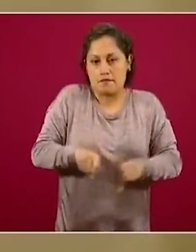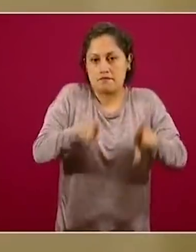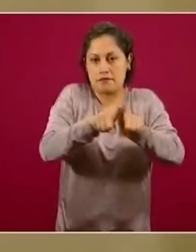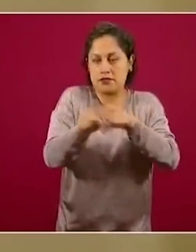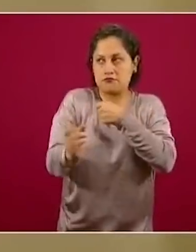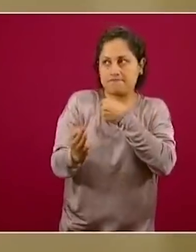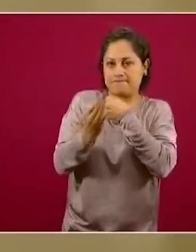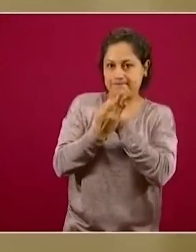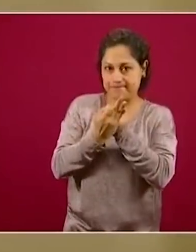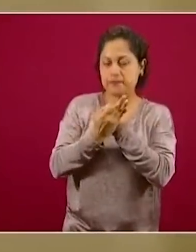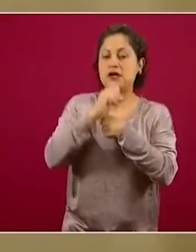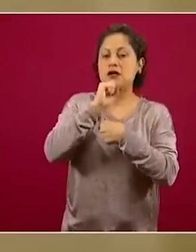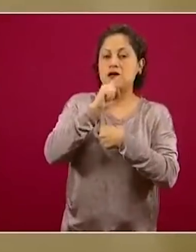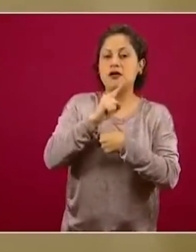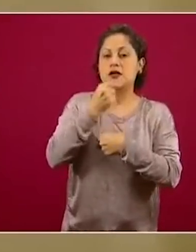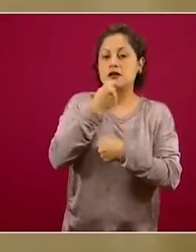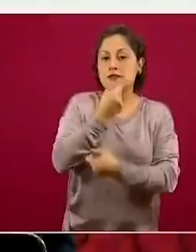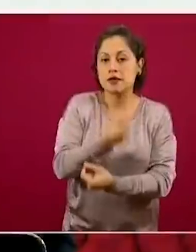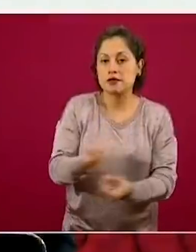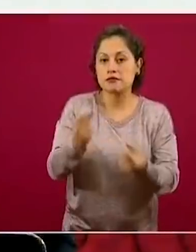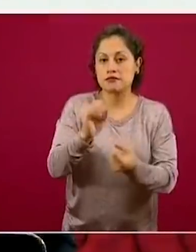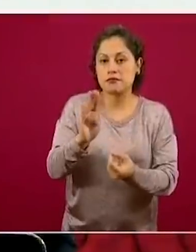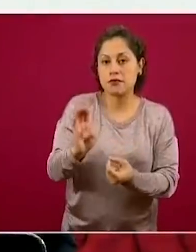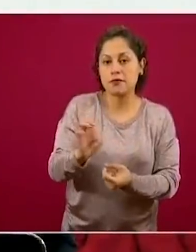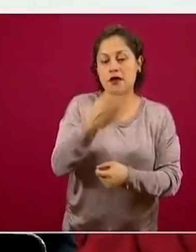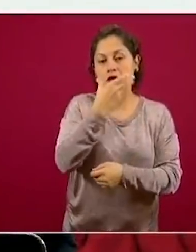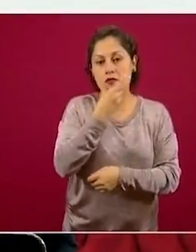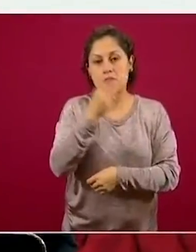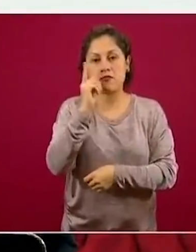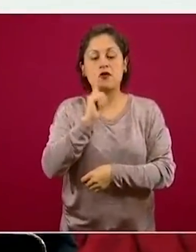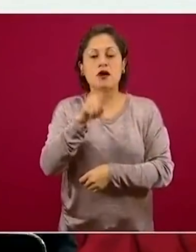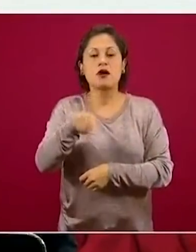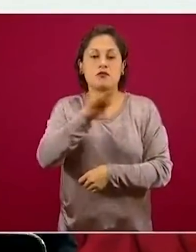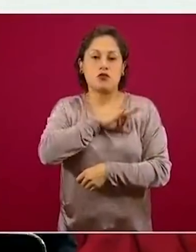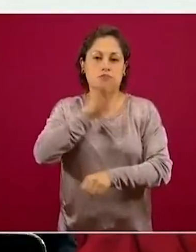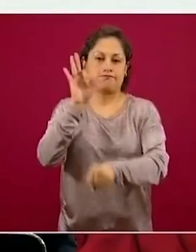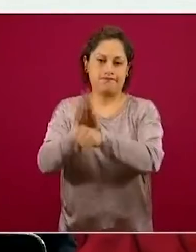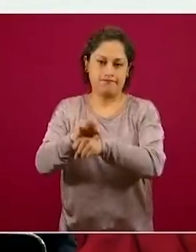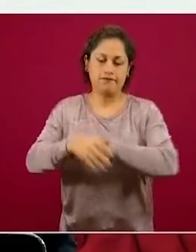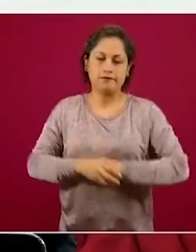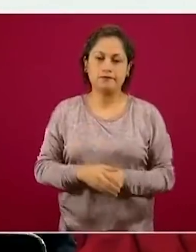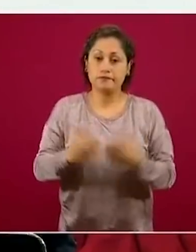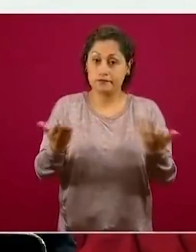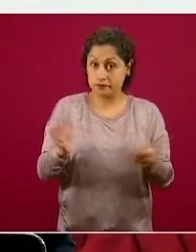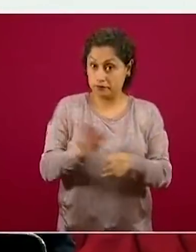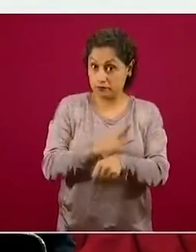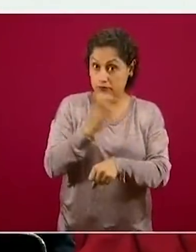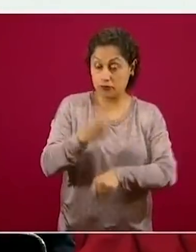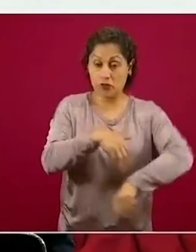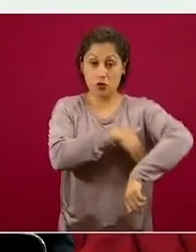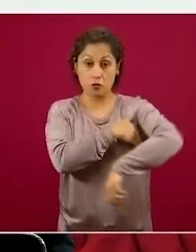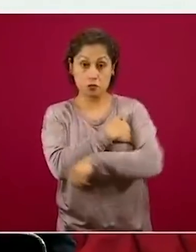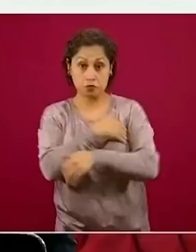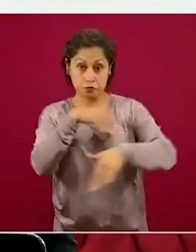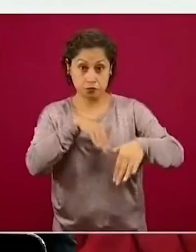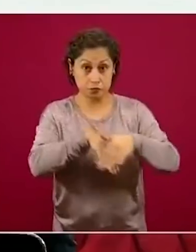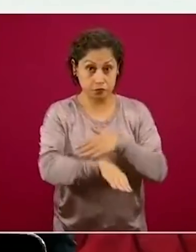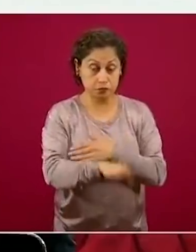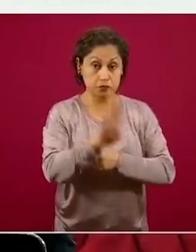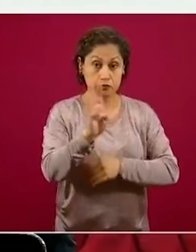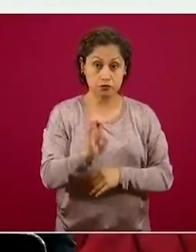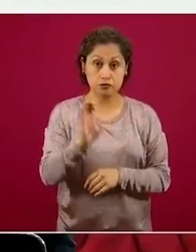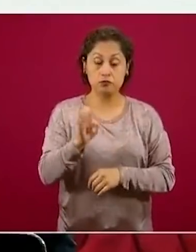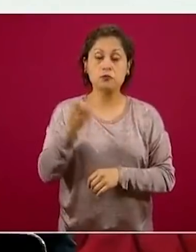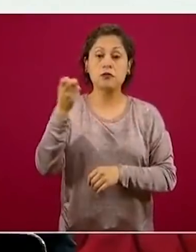proteger a los chicos y las chicas. Entonces, las guarderías, decía yo, fueron declaradas por el gobierno federal